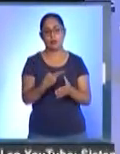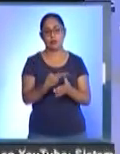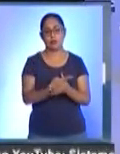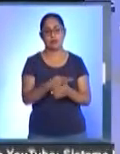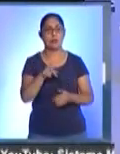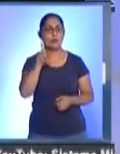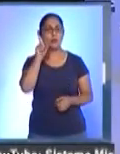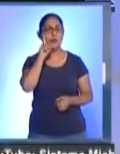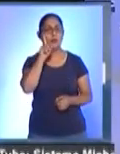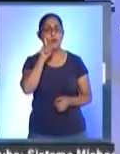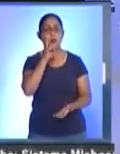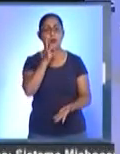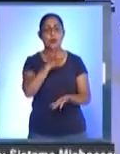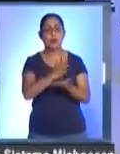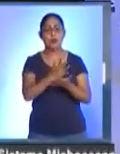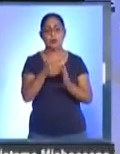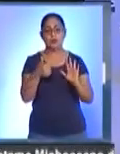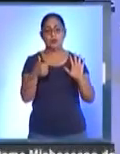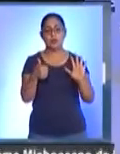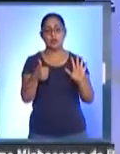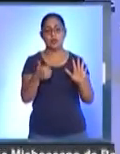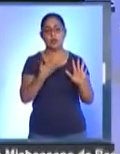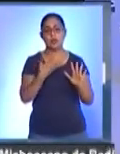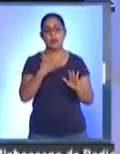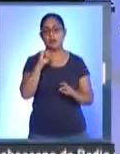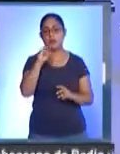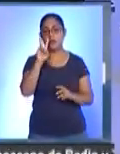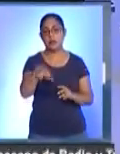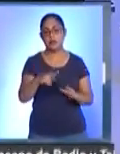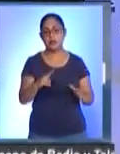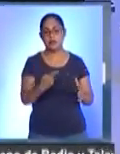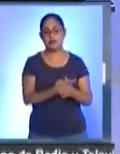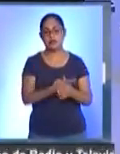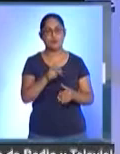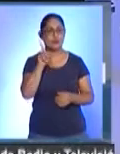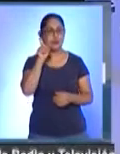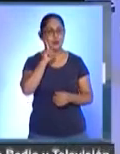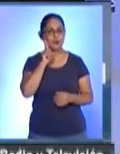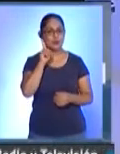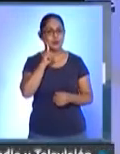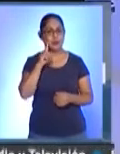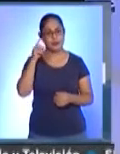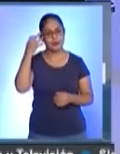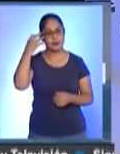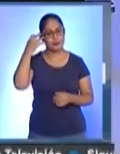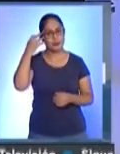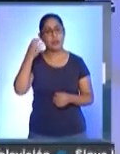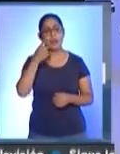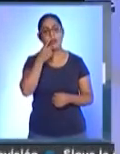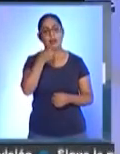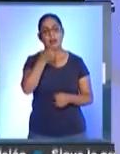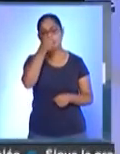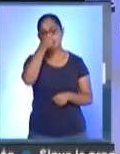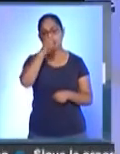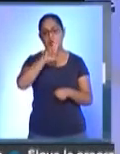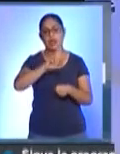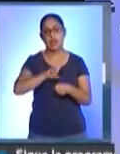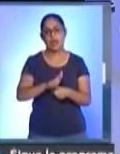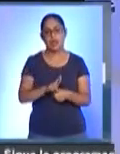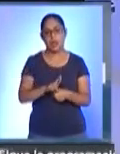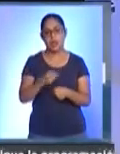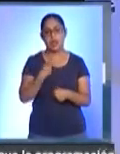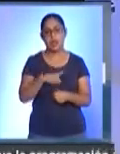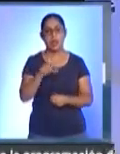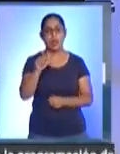Solamente, solamente seis se han tipificado como feminicidios. Así lo informó la titular de la Secretaría de Igualdad Sustantiva y